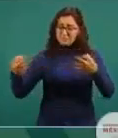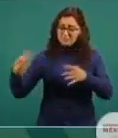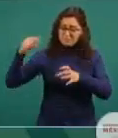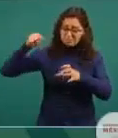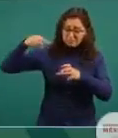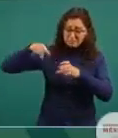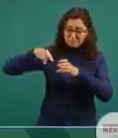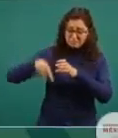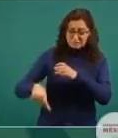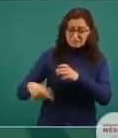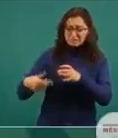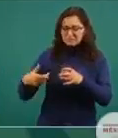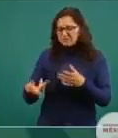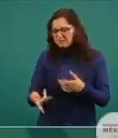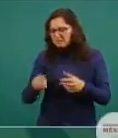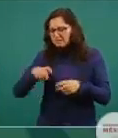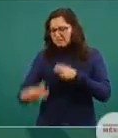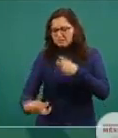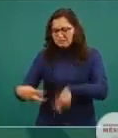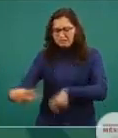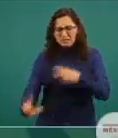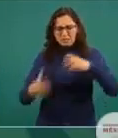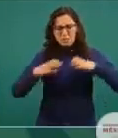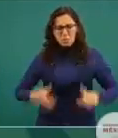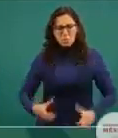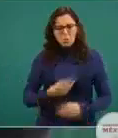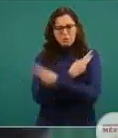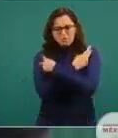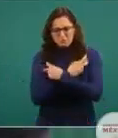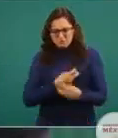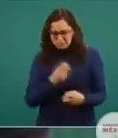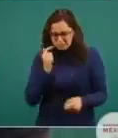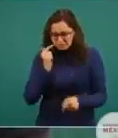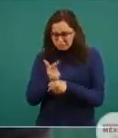jóvenes los que están ahí.